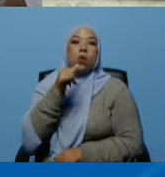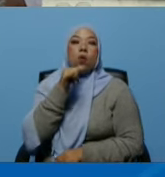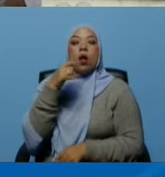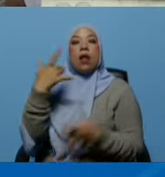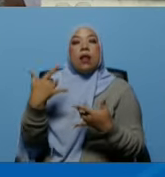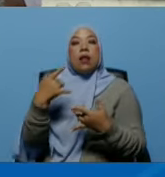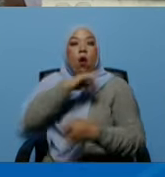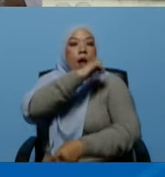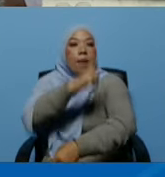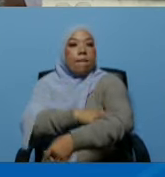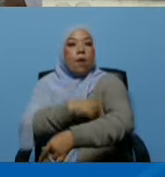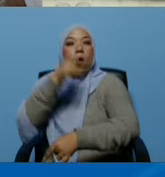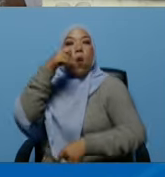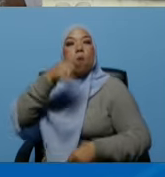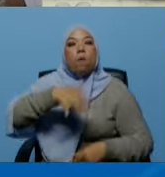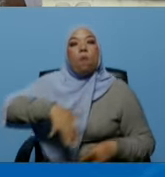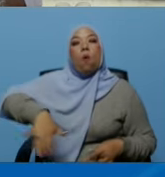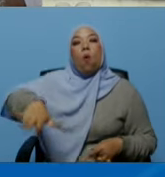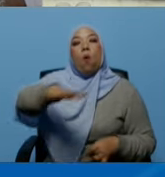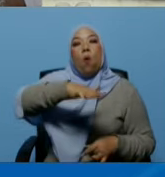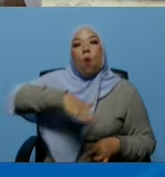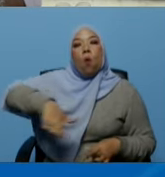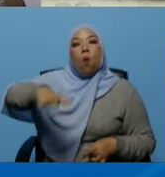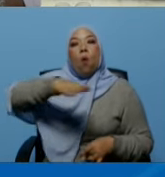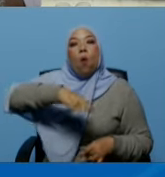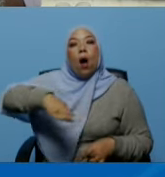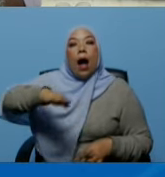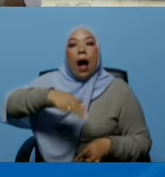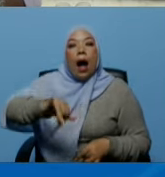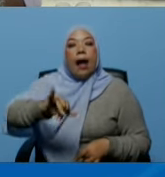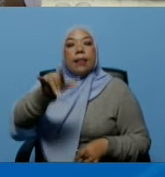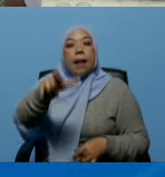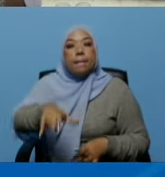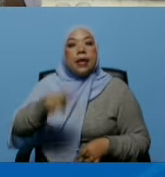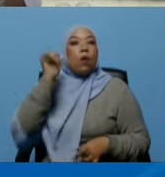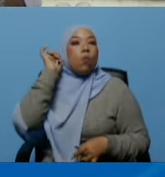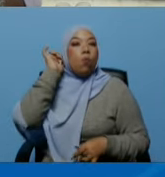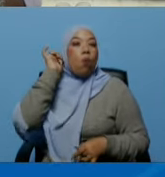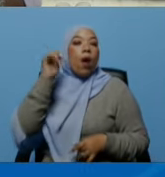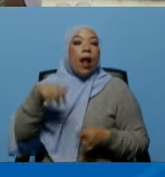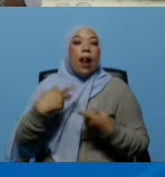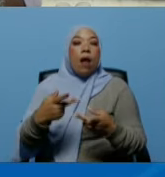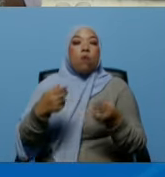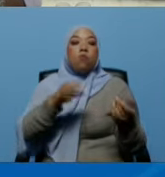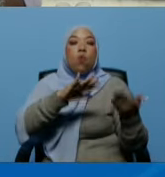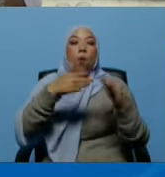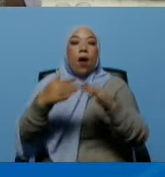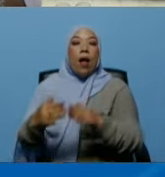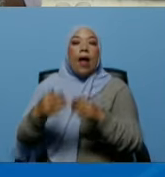del poder popular mi querida Inmari Galíndez adelante Lara